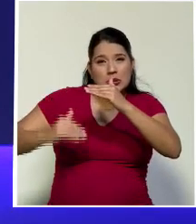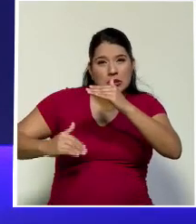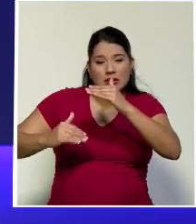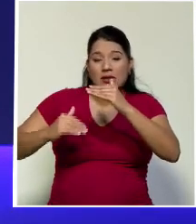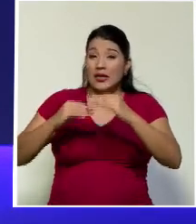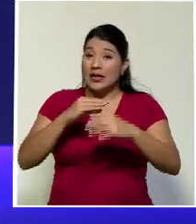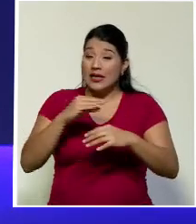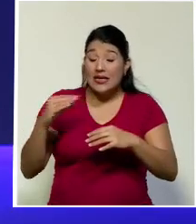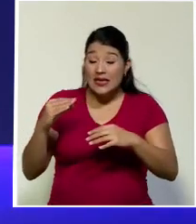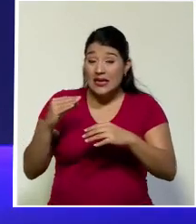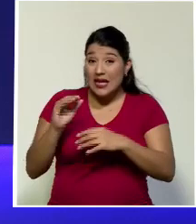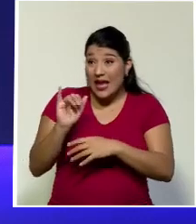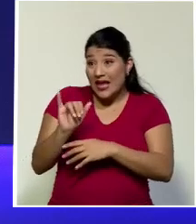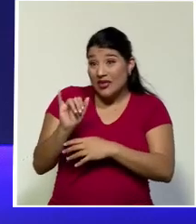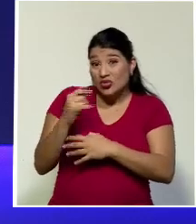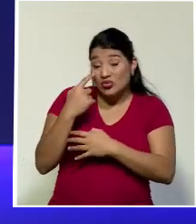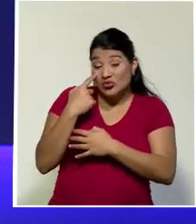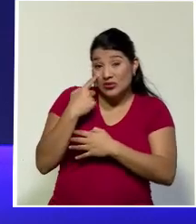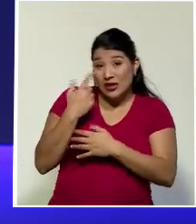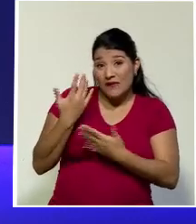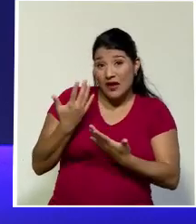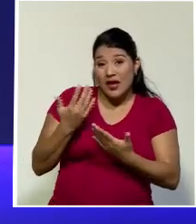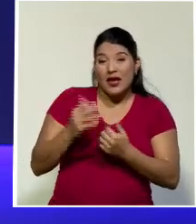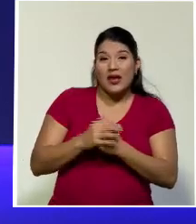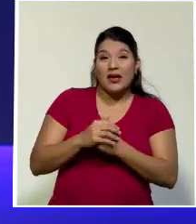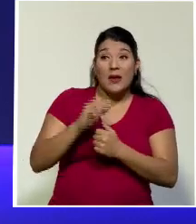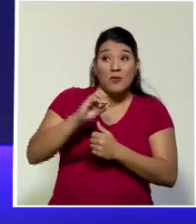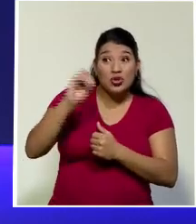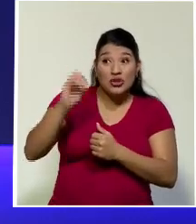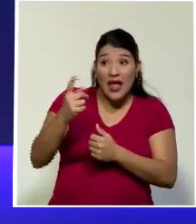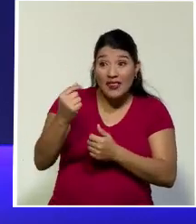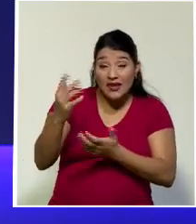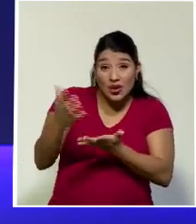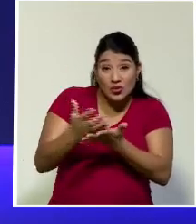en el índice de Gini que cada vez